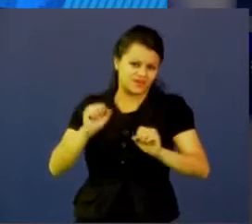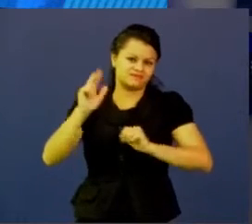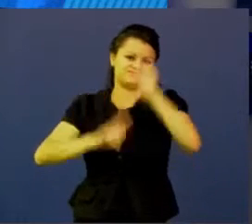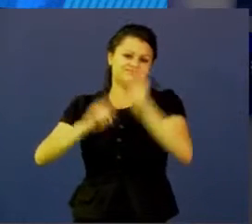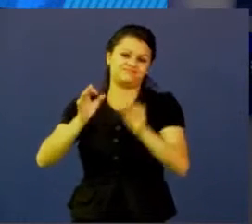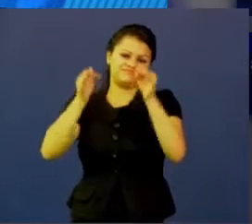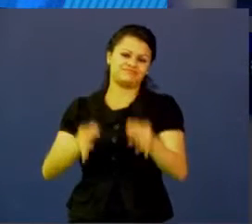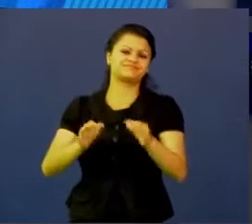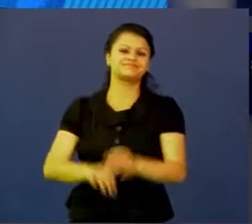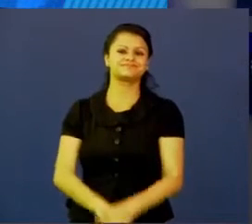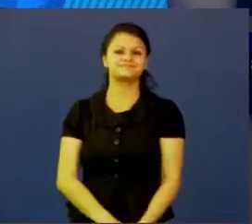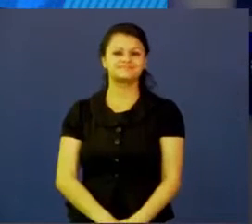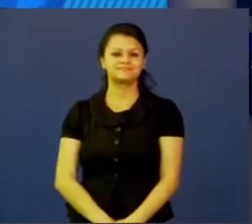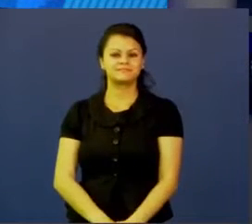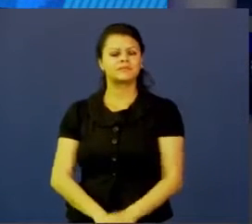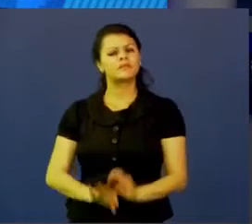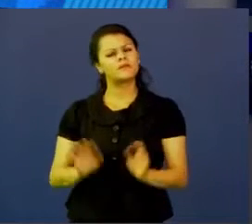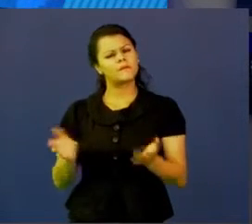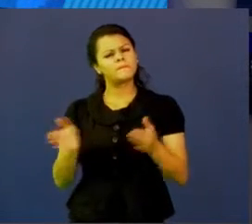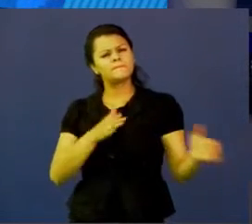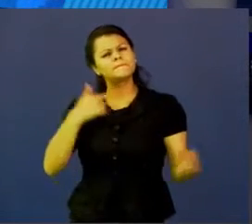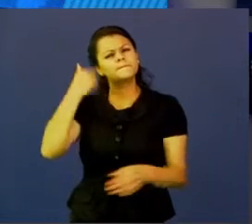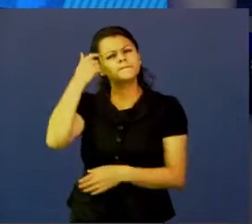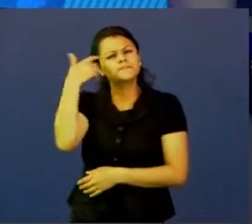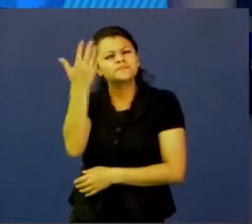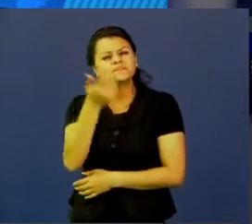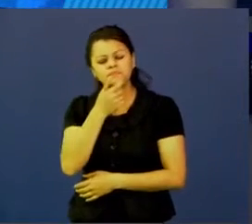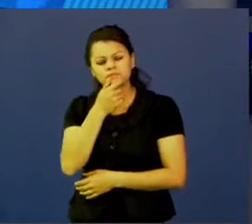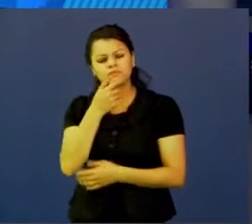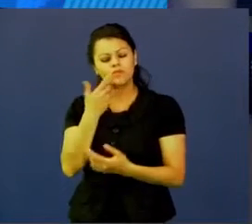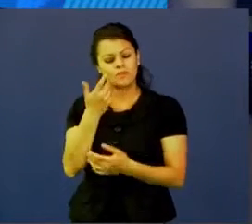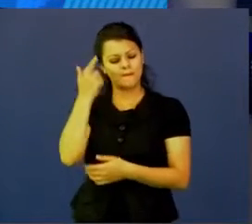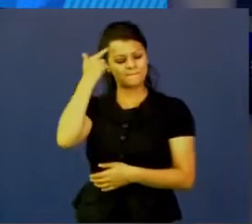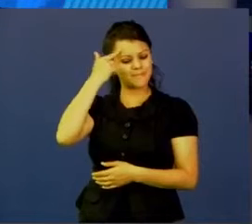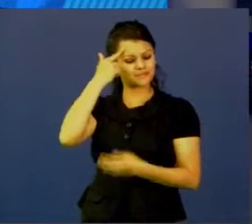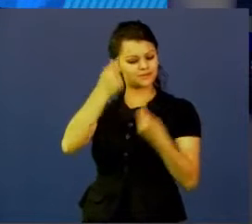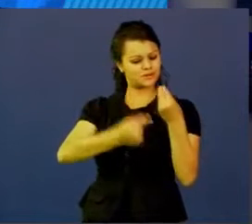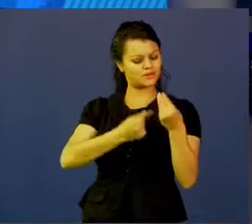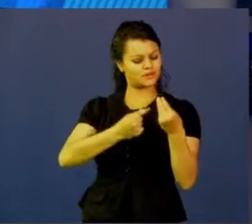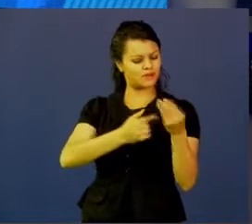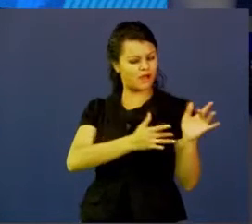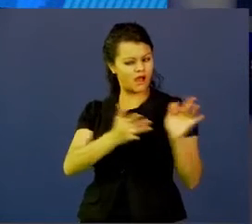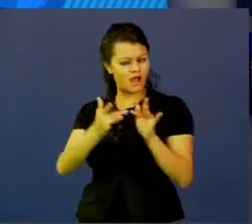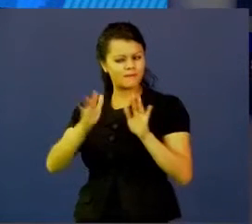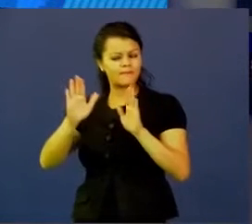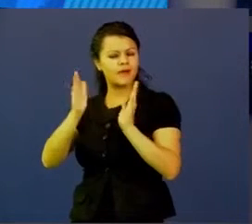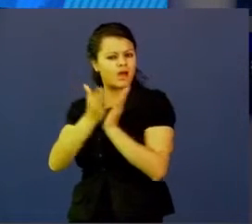Entonces, ¿para qué puedo usar el pensamiento de diseño en un ambiente educativo?